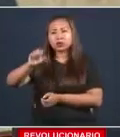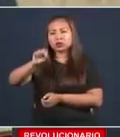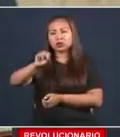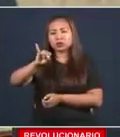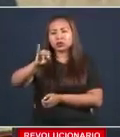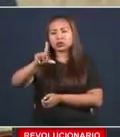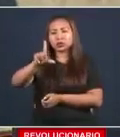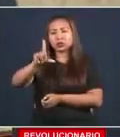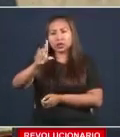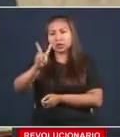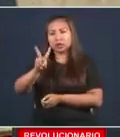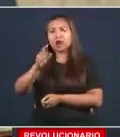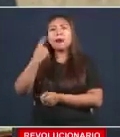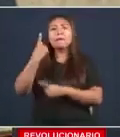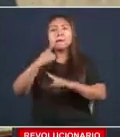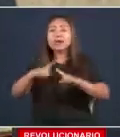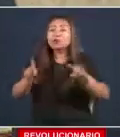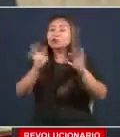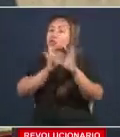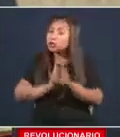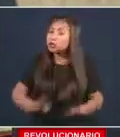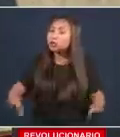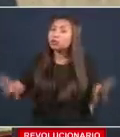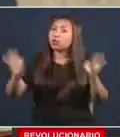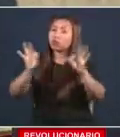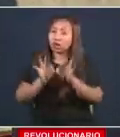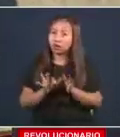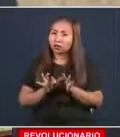asamblea para que seamos mejores.